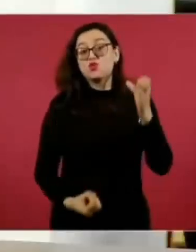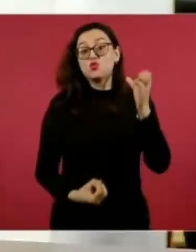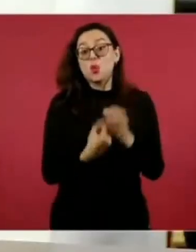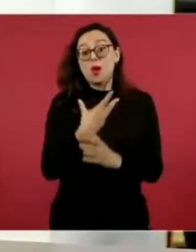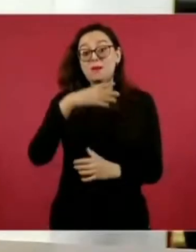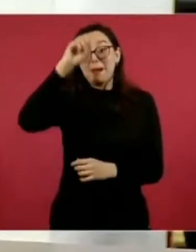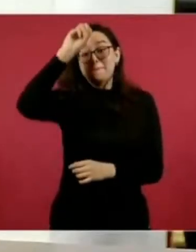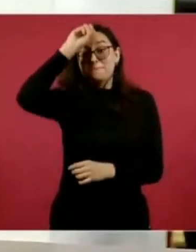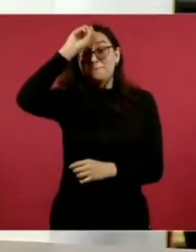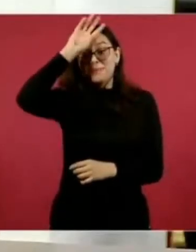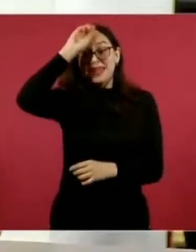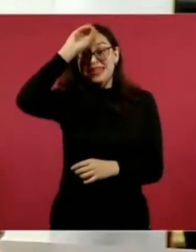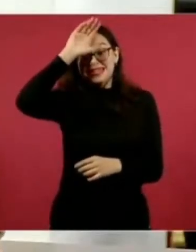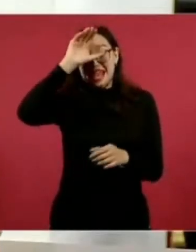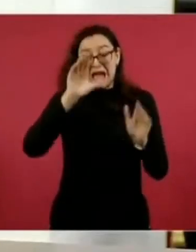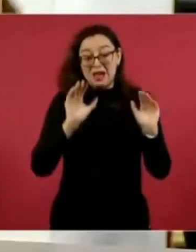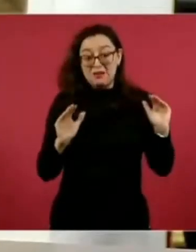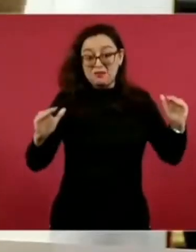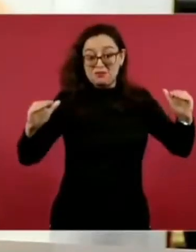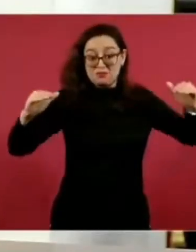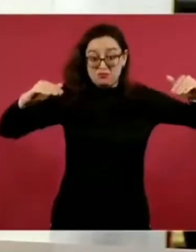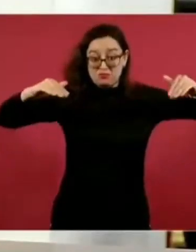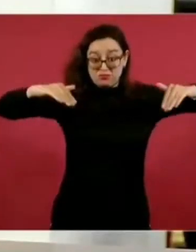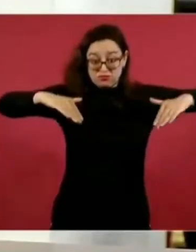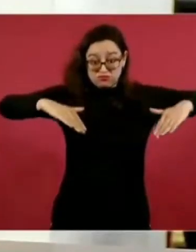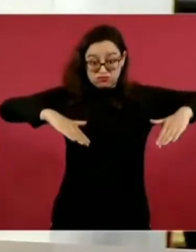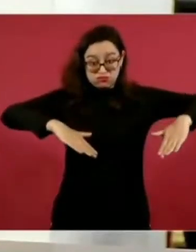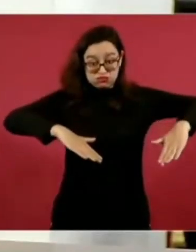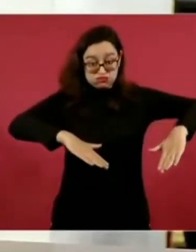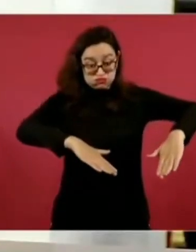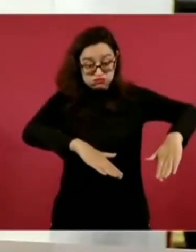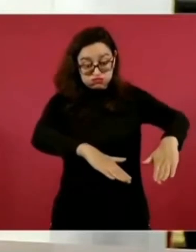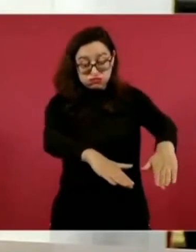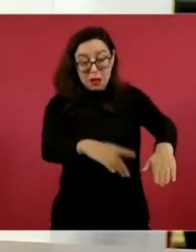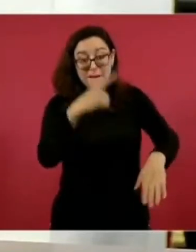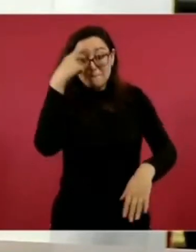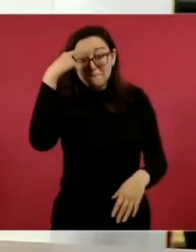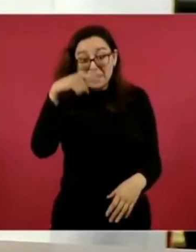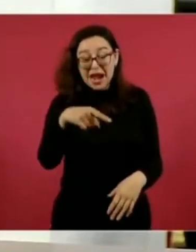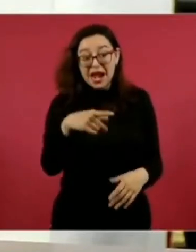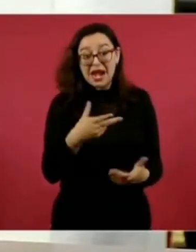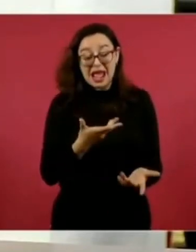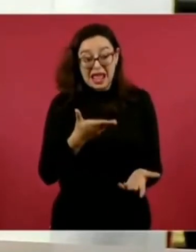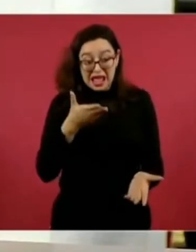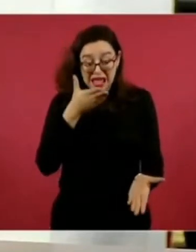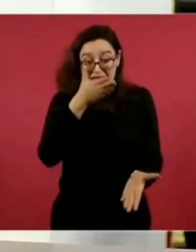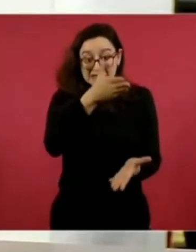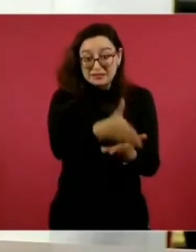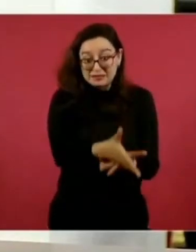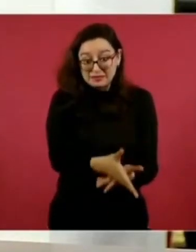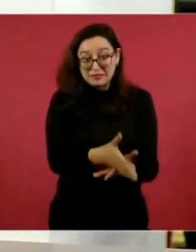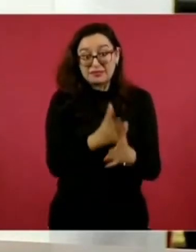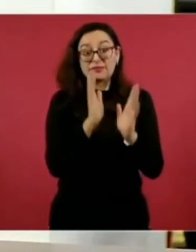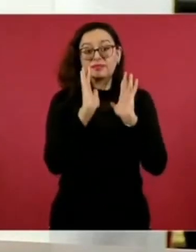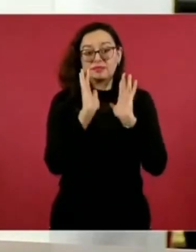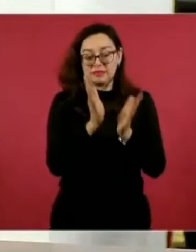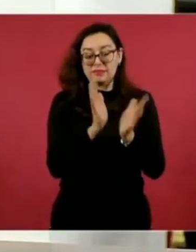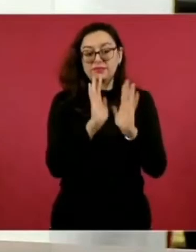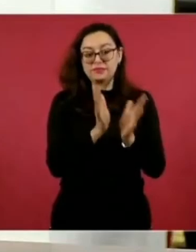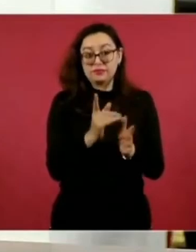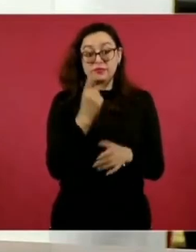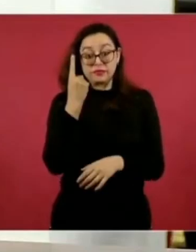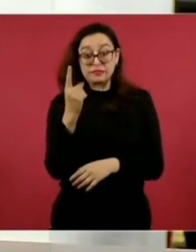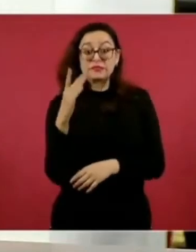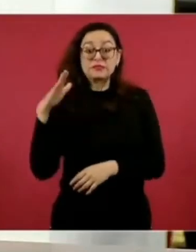dos lumbreras, se llaman, que son tiros verticales. Ya en uno de los tiros verticales se